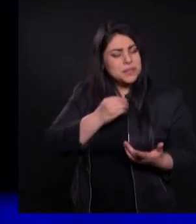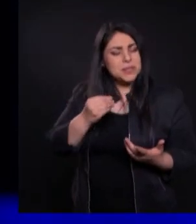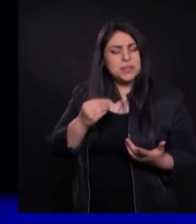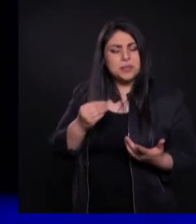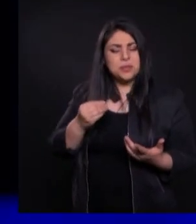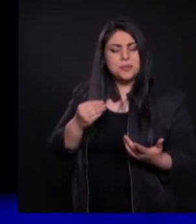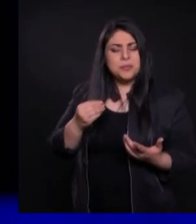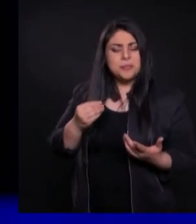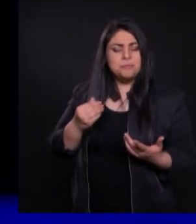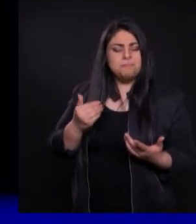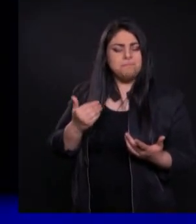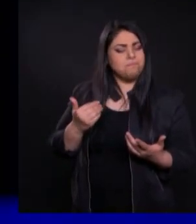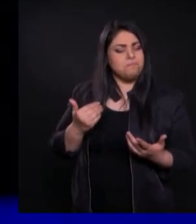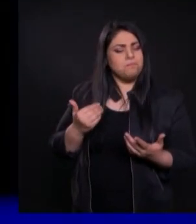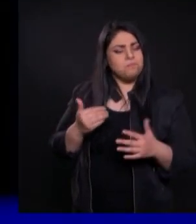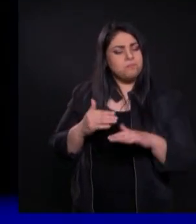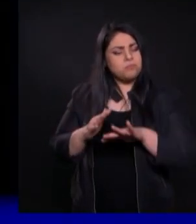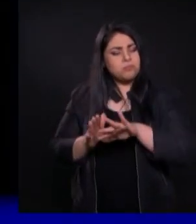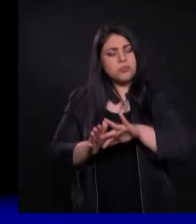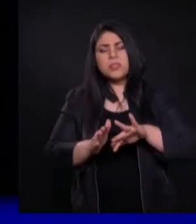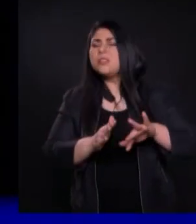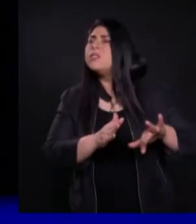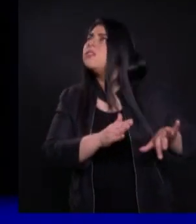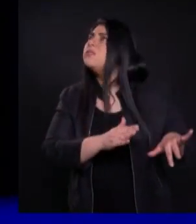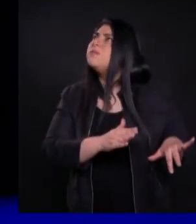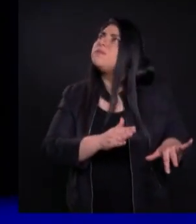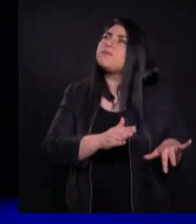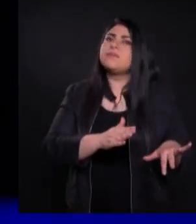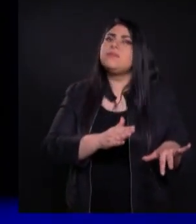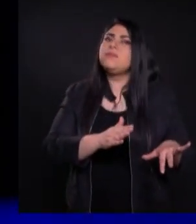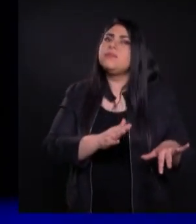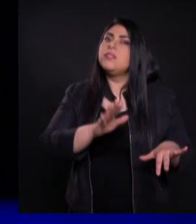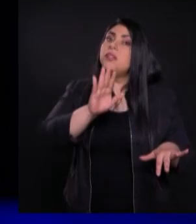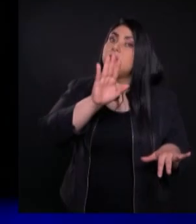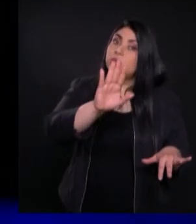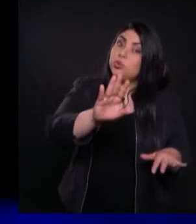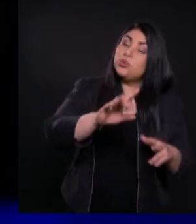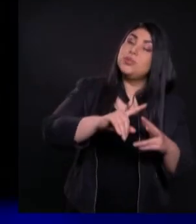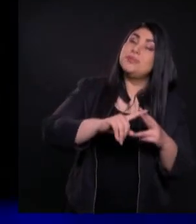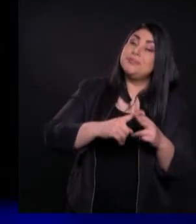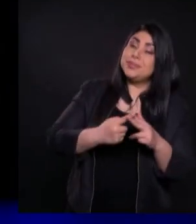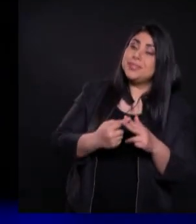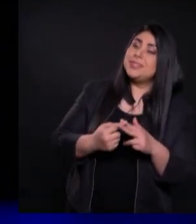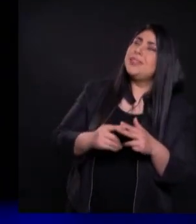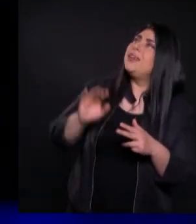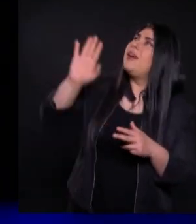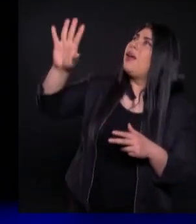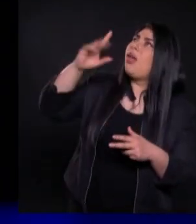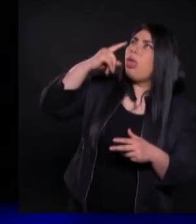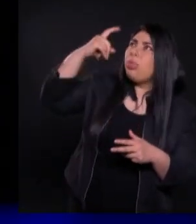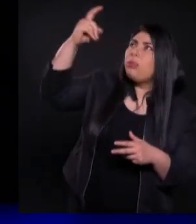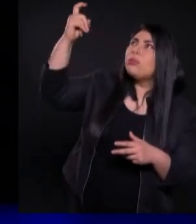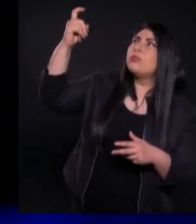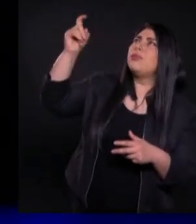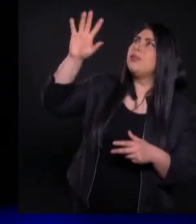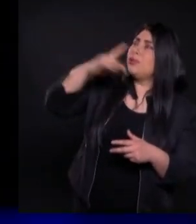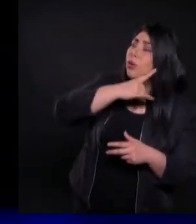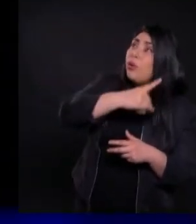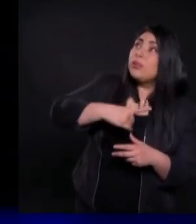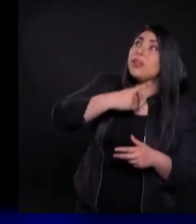qué descubrí? Descubrí que cuando Tú empiezas A cumplir Los sueños De Dios Él se encarga De cumplir Los tuyos